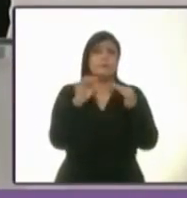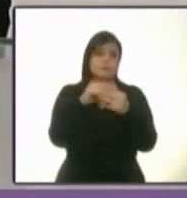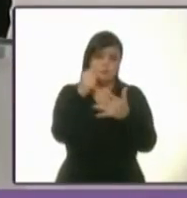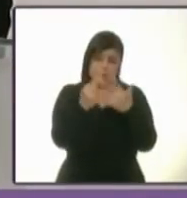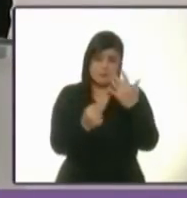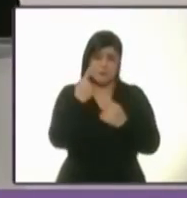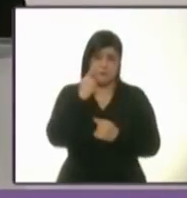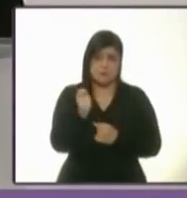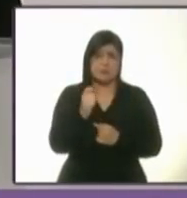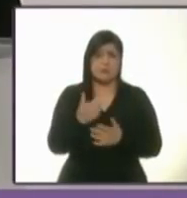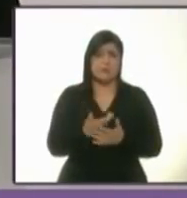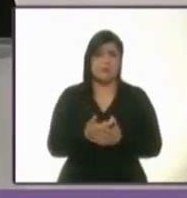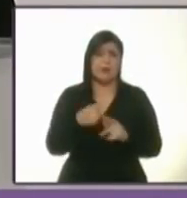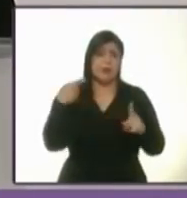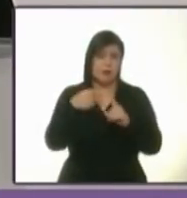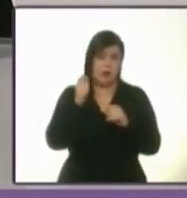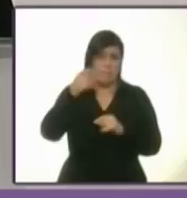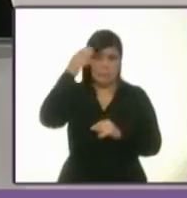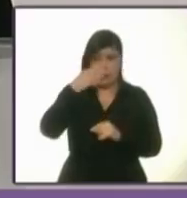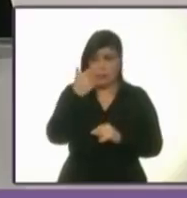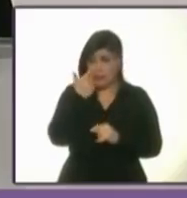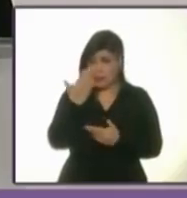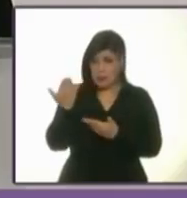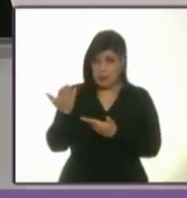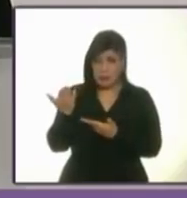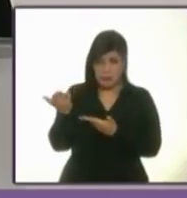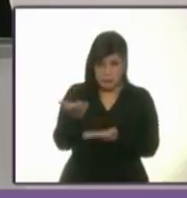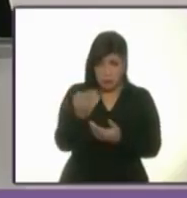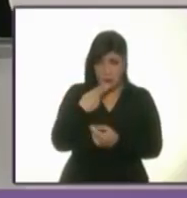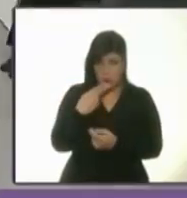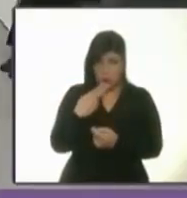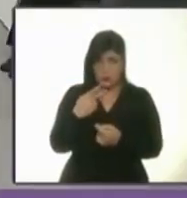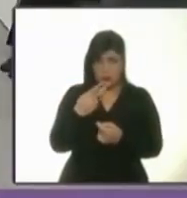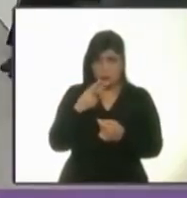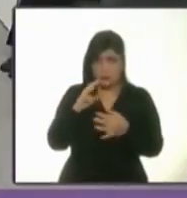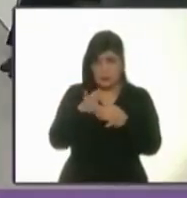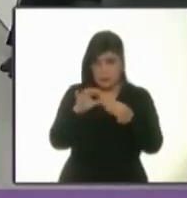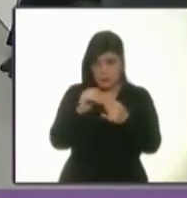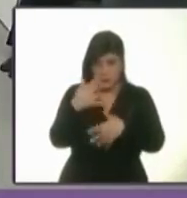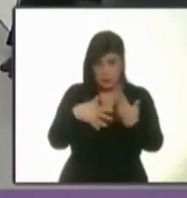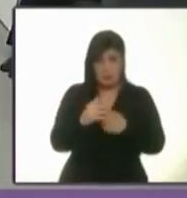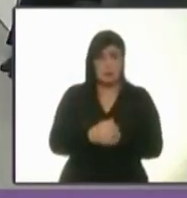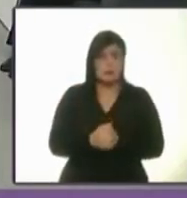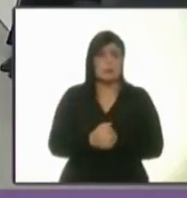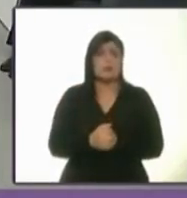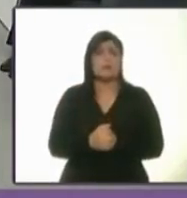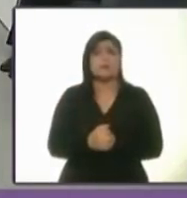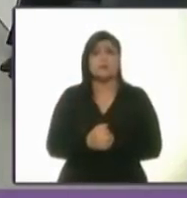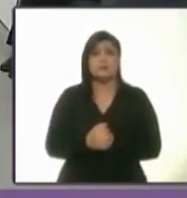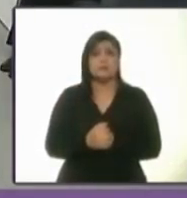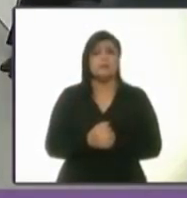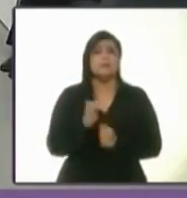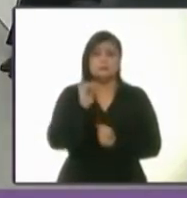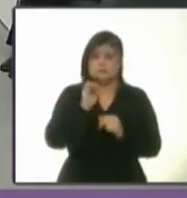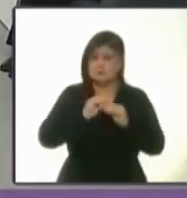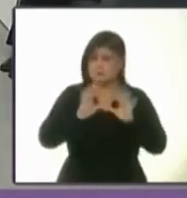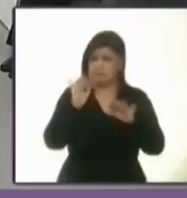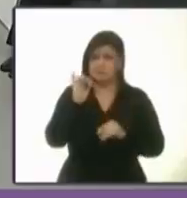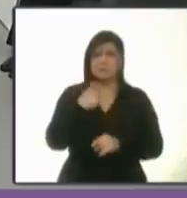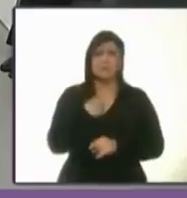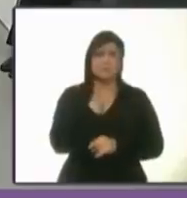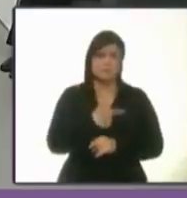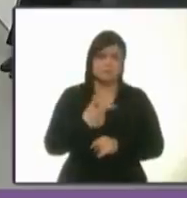personales, Alejandra Barral, ¿les gusta hacer uso de la voz? Sí, claro que sí. Para contestarle